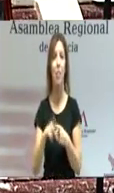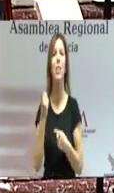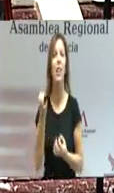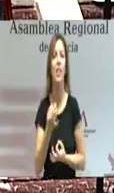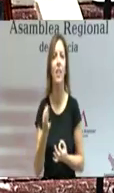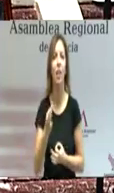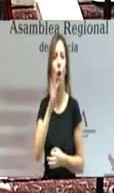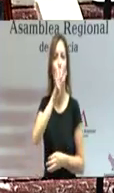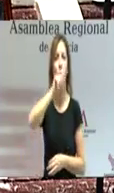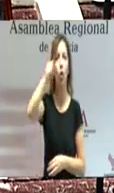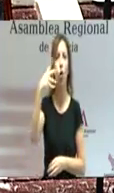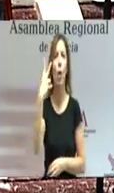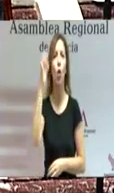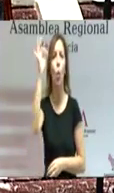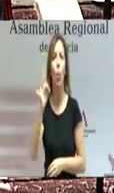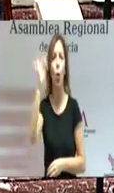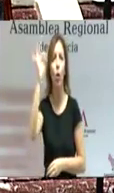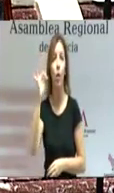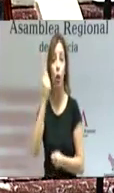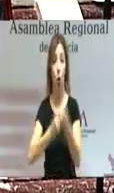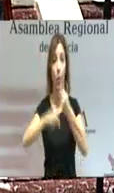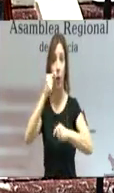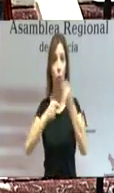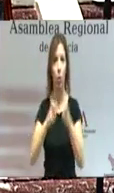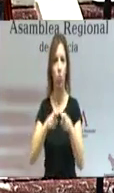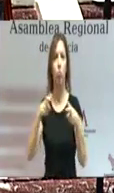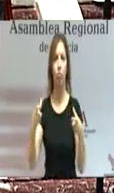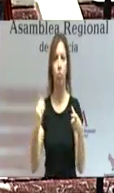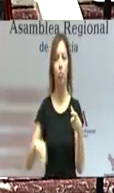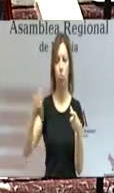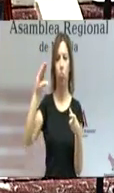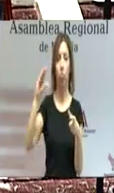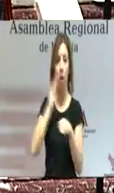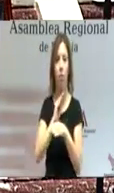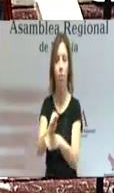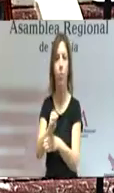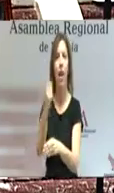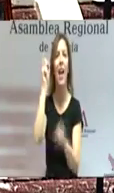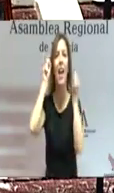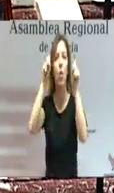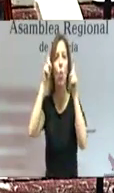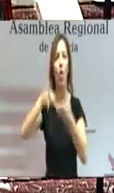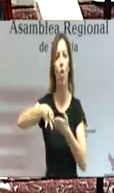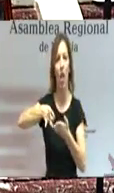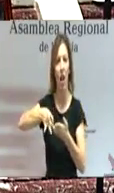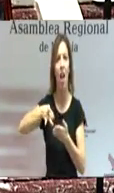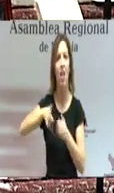4,2% el presupuesto destinado a una educación de calidad y gestionarlo.